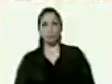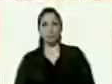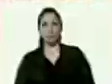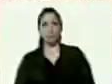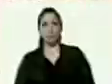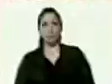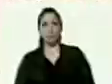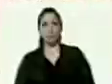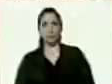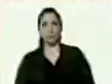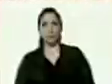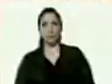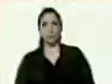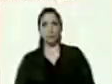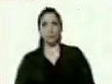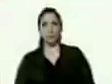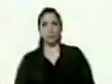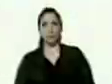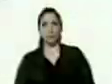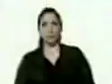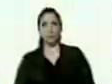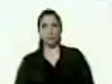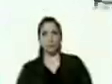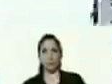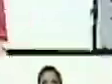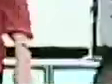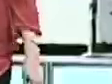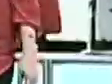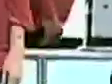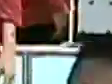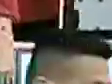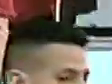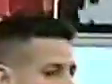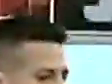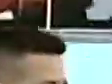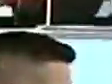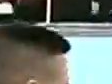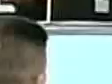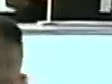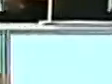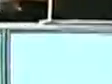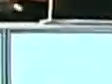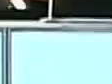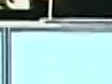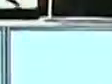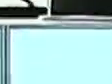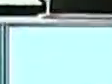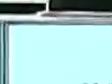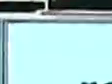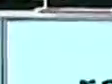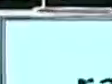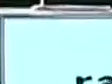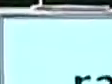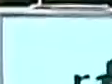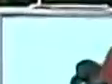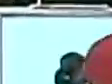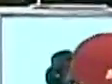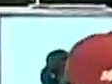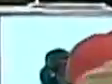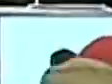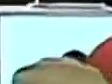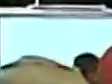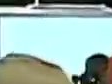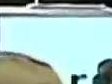no no no no no no Voy a pensar lo